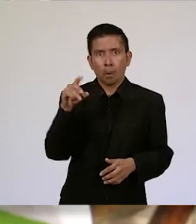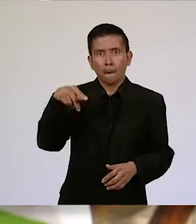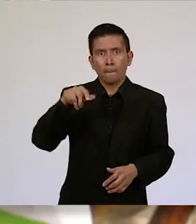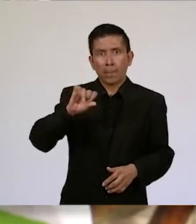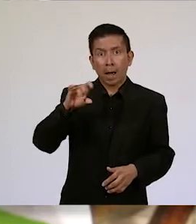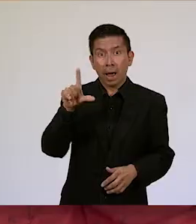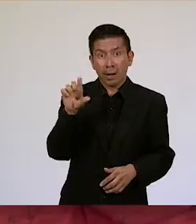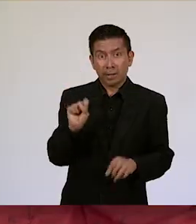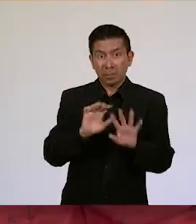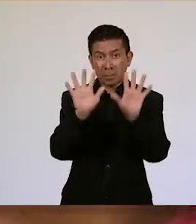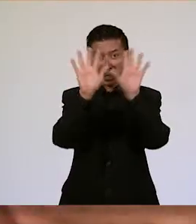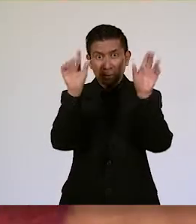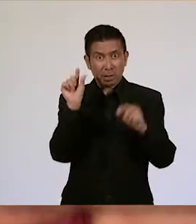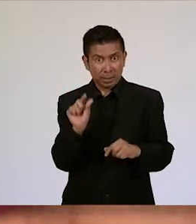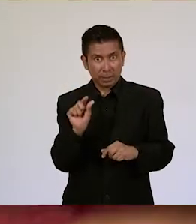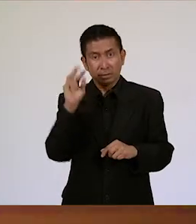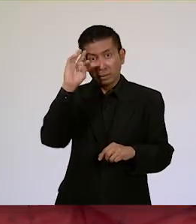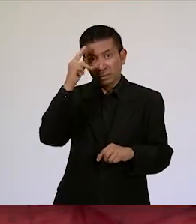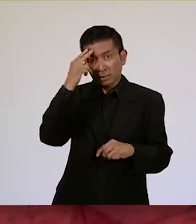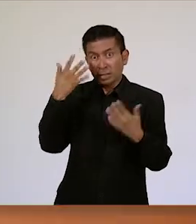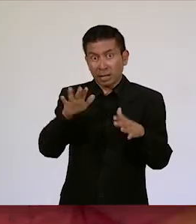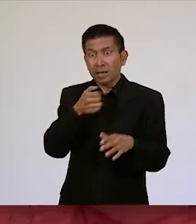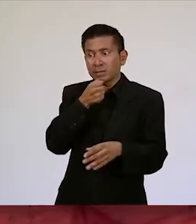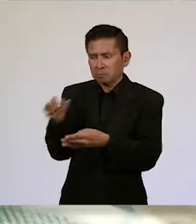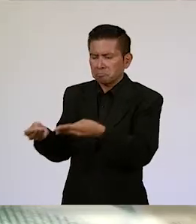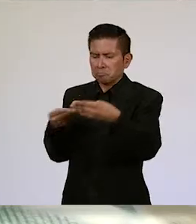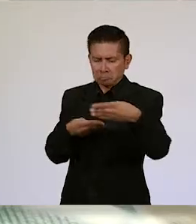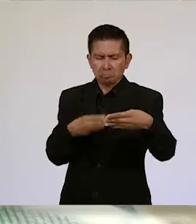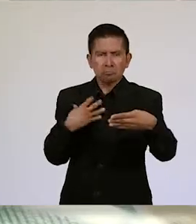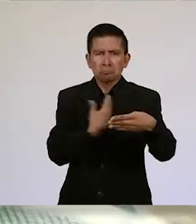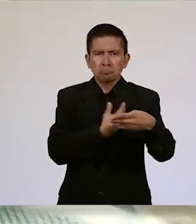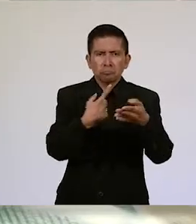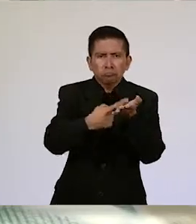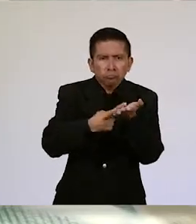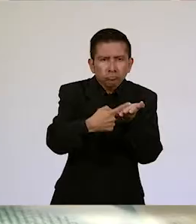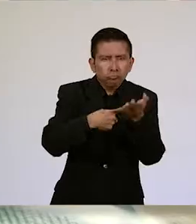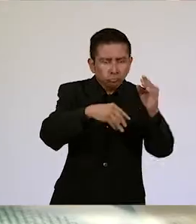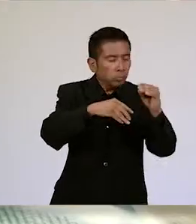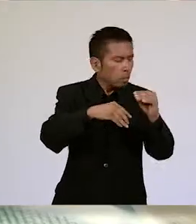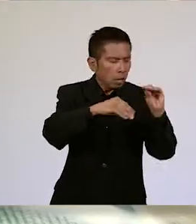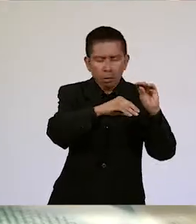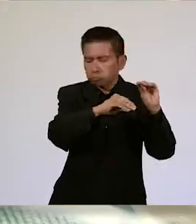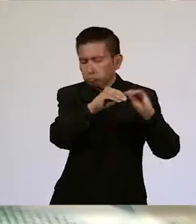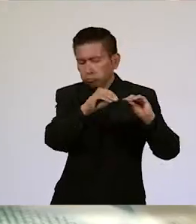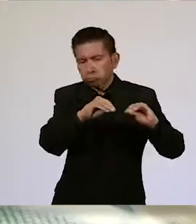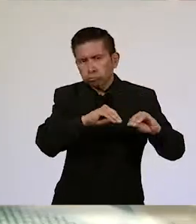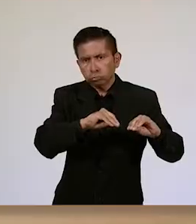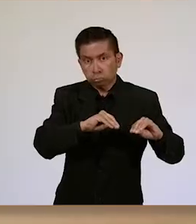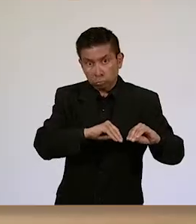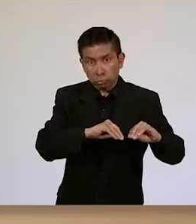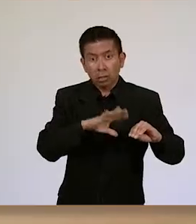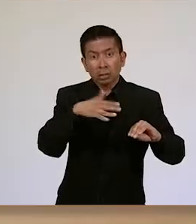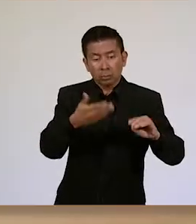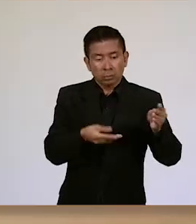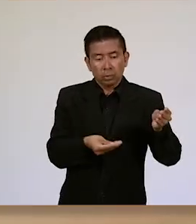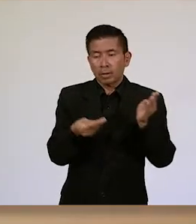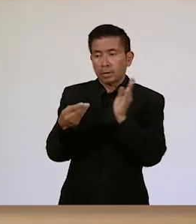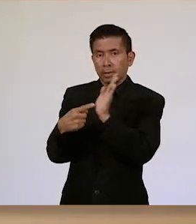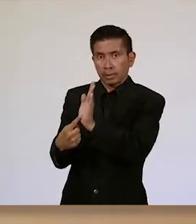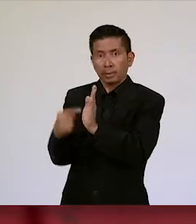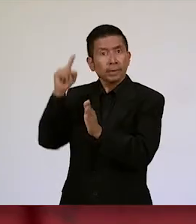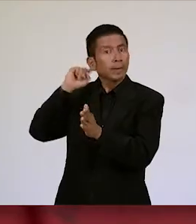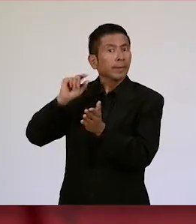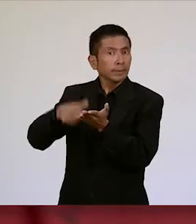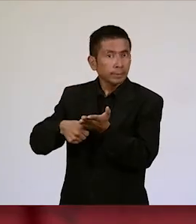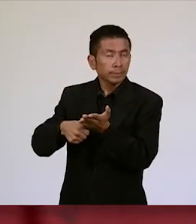Panchimalquito. A raíz de estos datos obtenidos, nosotros elaboramos un informe que se lo presentamos al